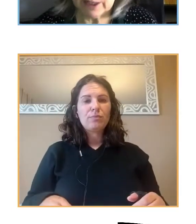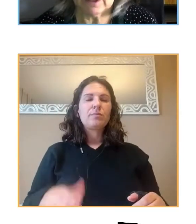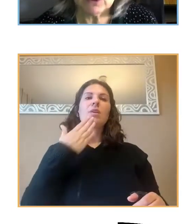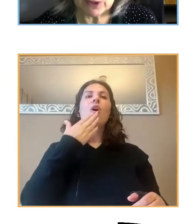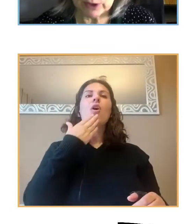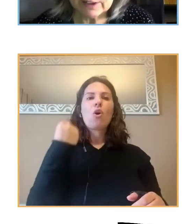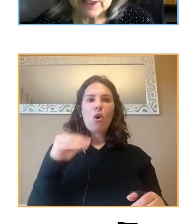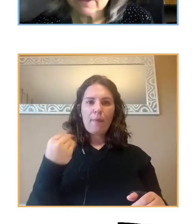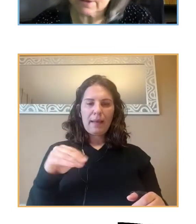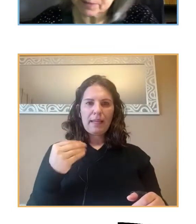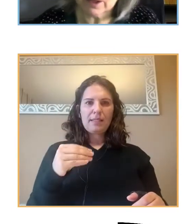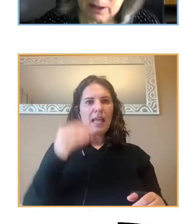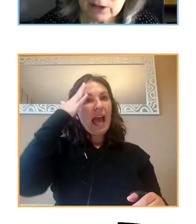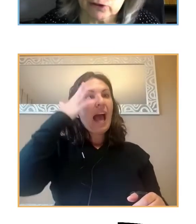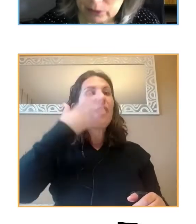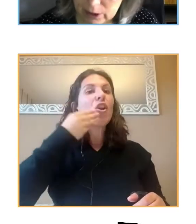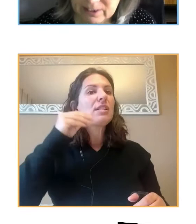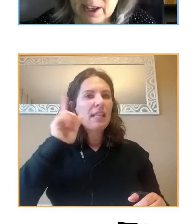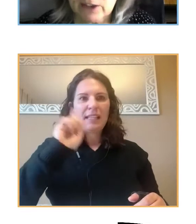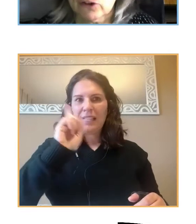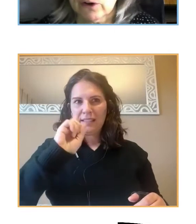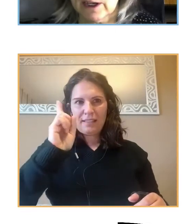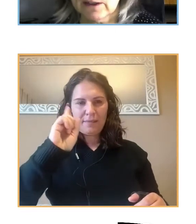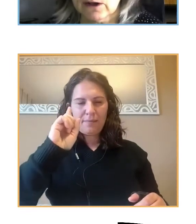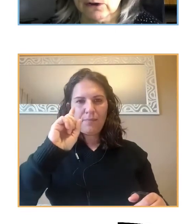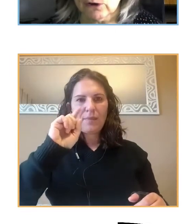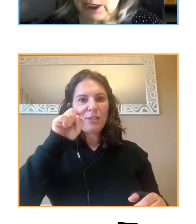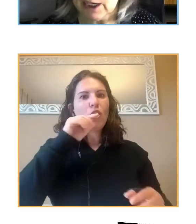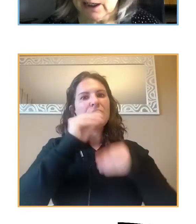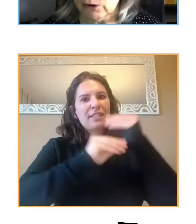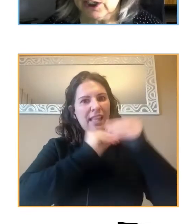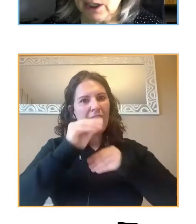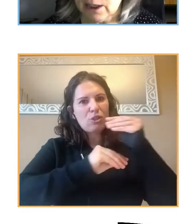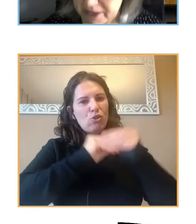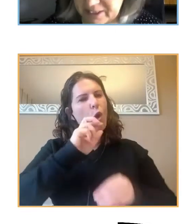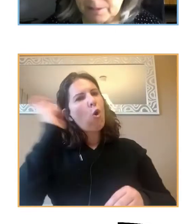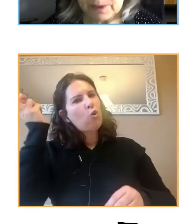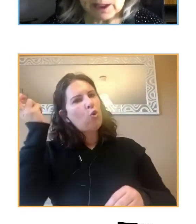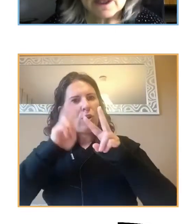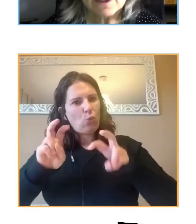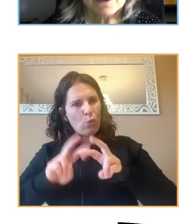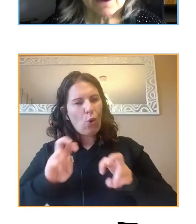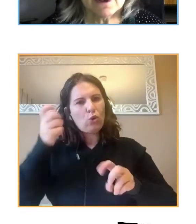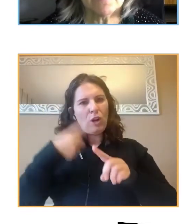jóvenes, no adolescentes, que esto se ha hecho en otra mesa.